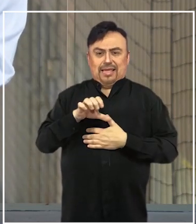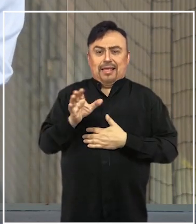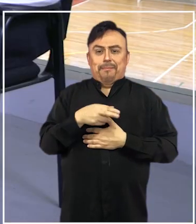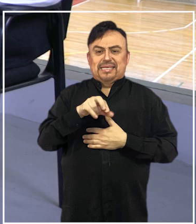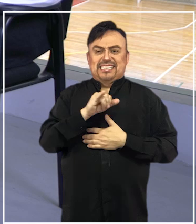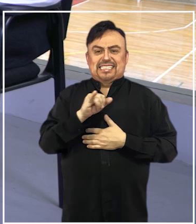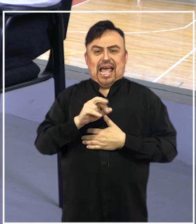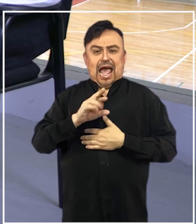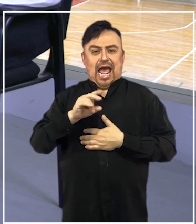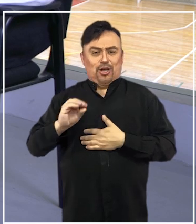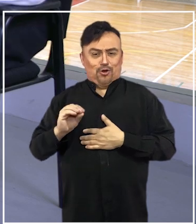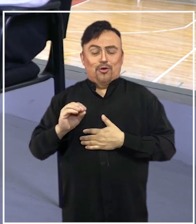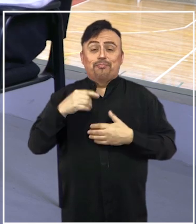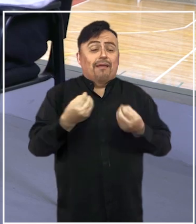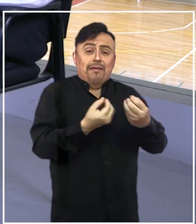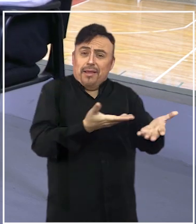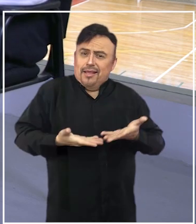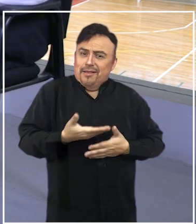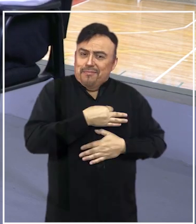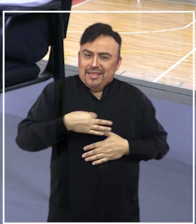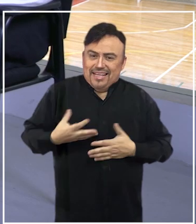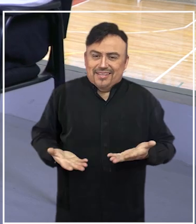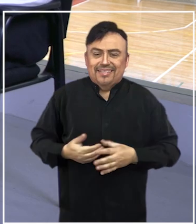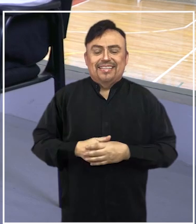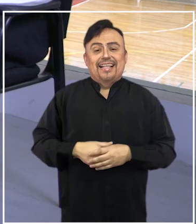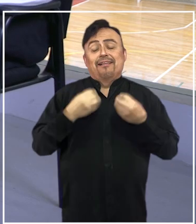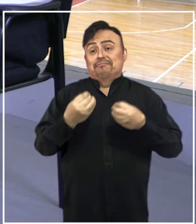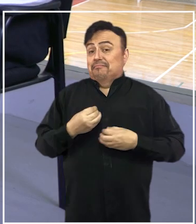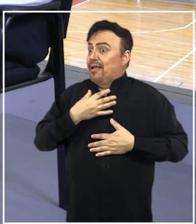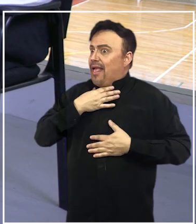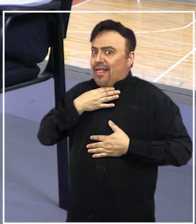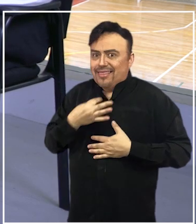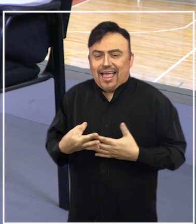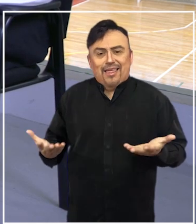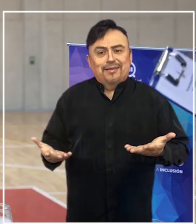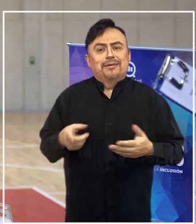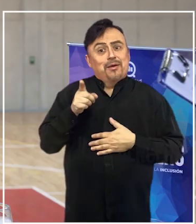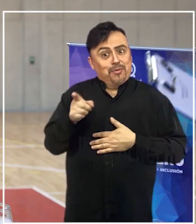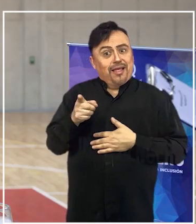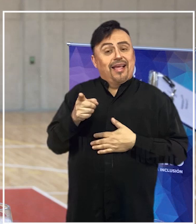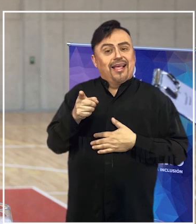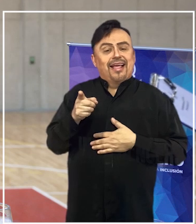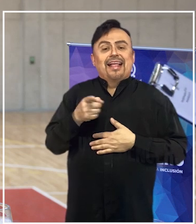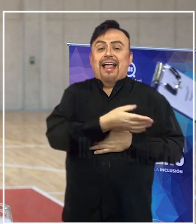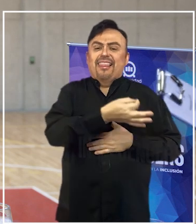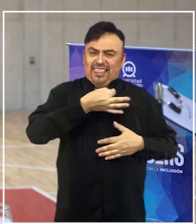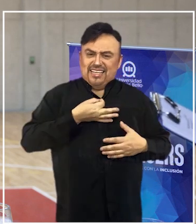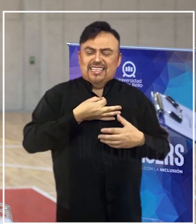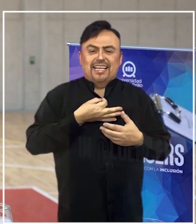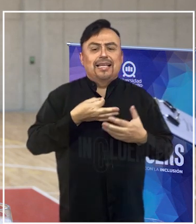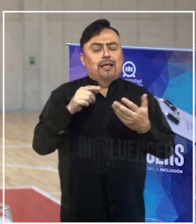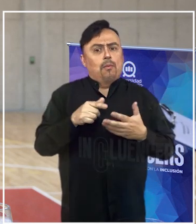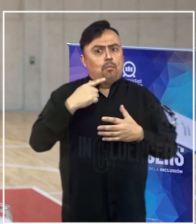Ministro, muy bienvenido y muchas gracias por aceptar nuestra invitación. Bueno, encantado. Usted señalaba dos hitos que son